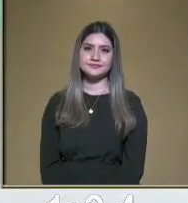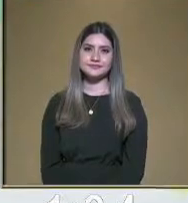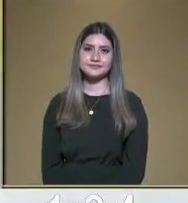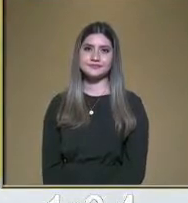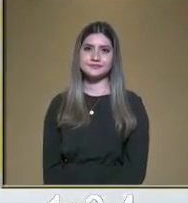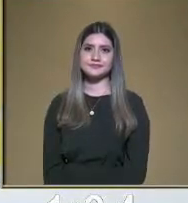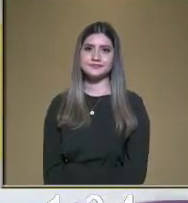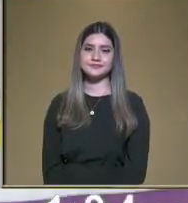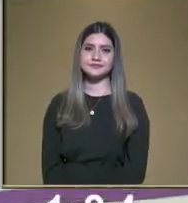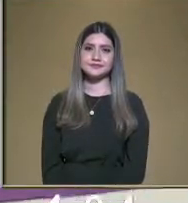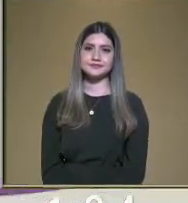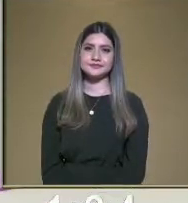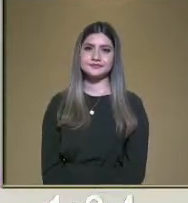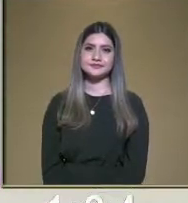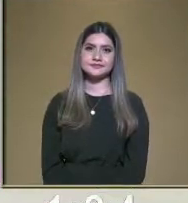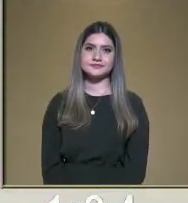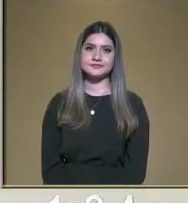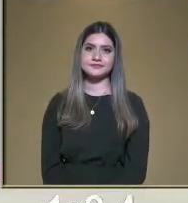A ver.